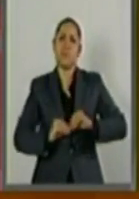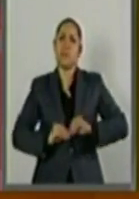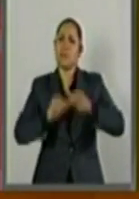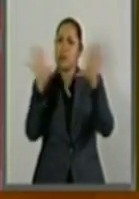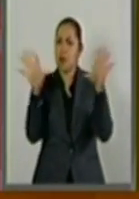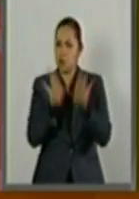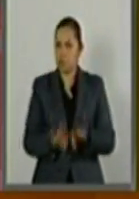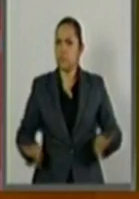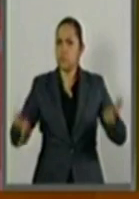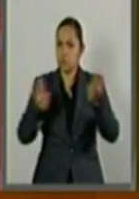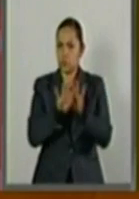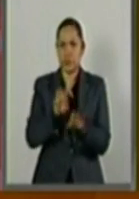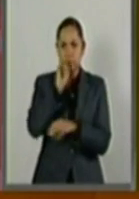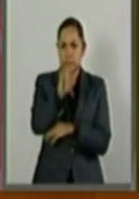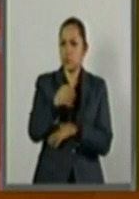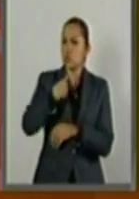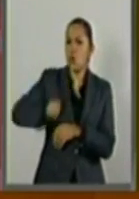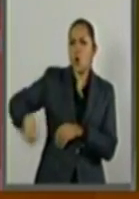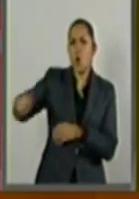importancia que este tema tiene.